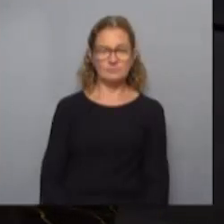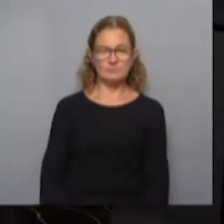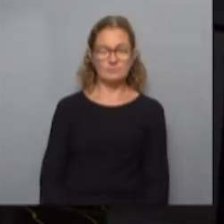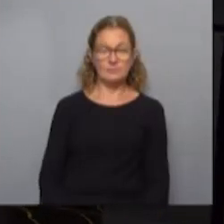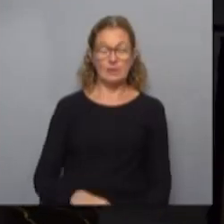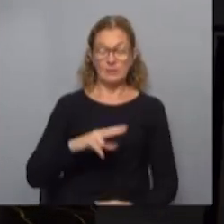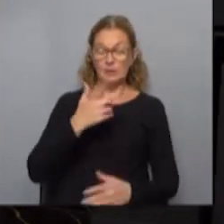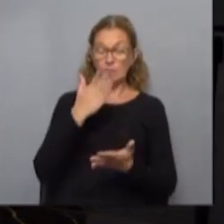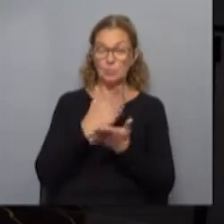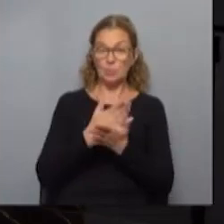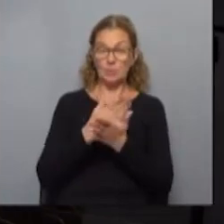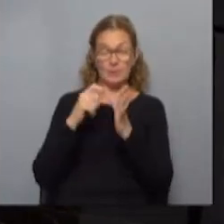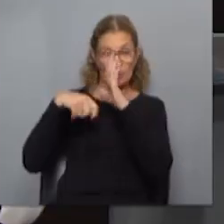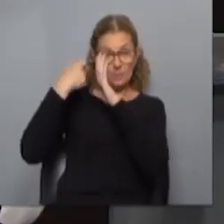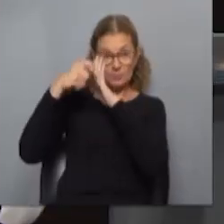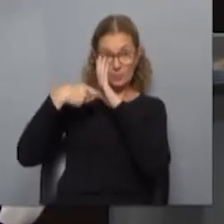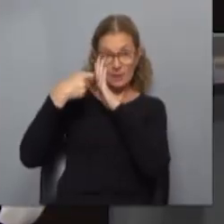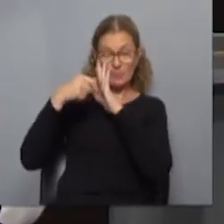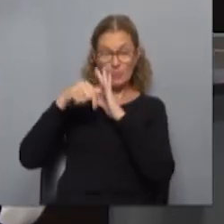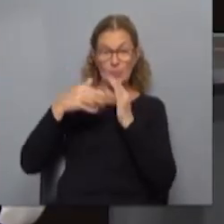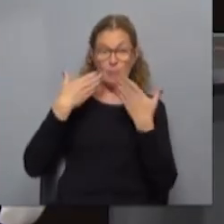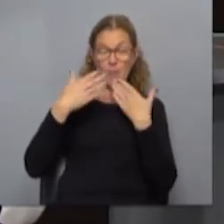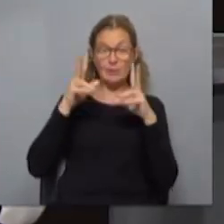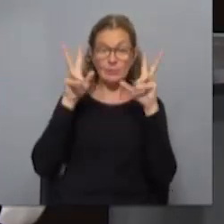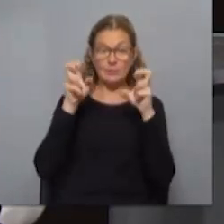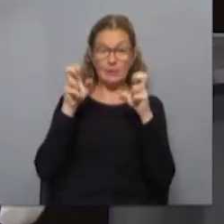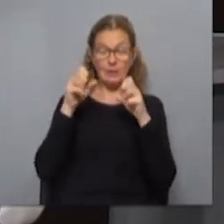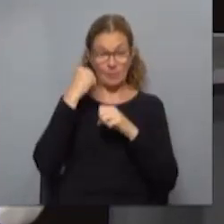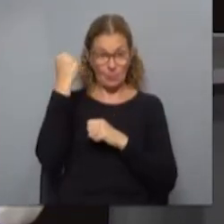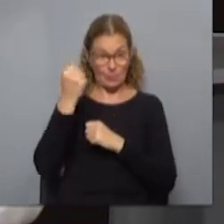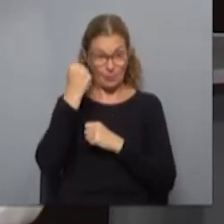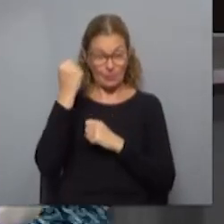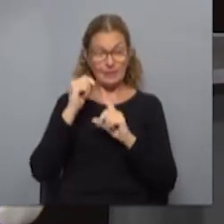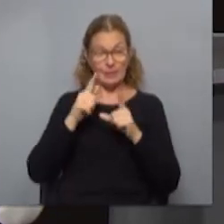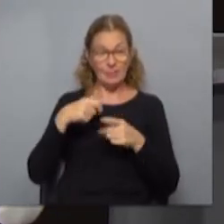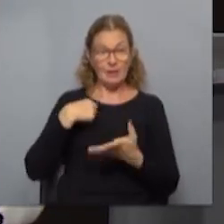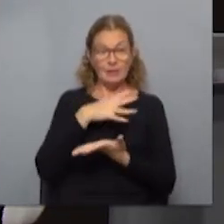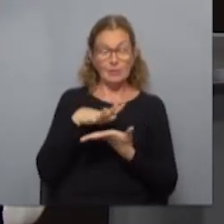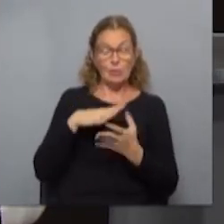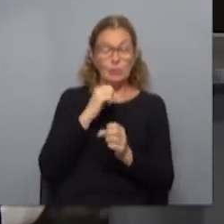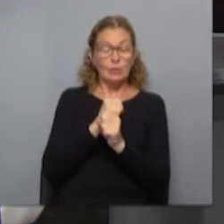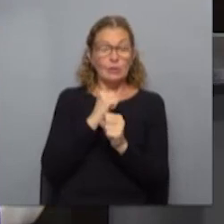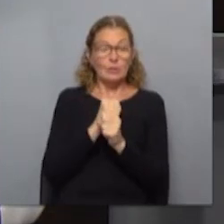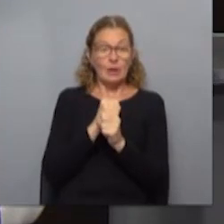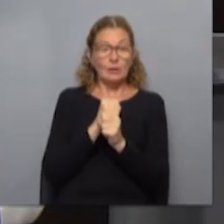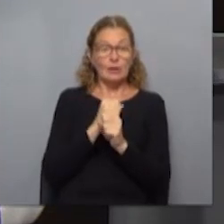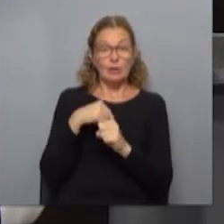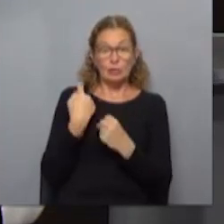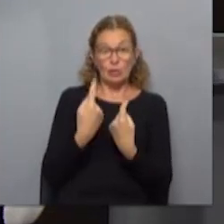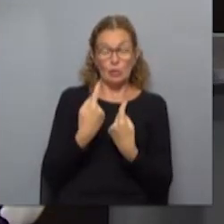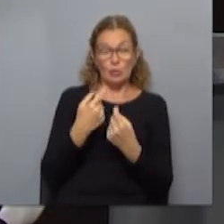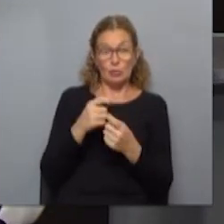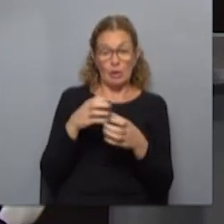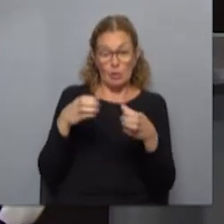tercer y último bloque de la letra chica y vamos a hablar de un tema que vaya si es importante que es la situación de los trabajadores y las trabajadoras del